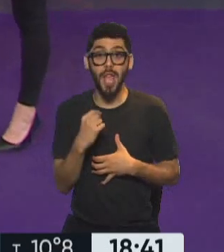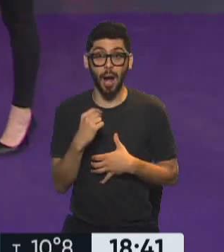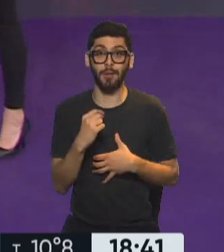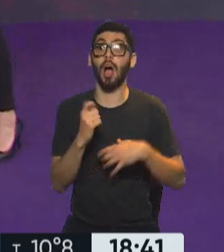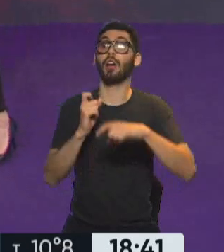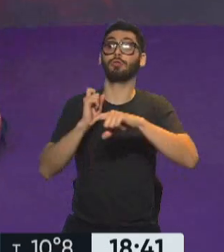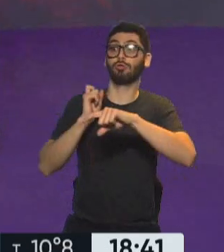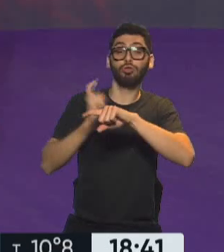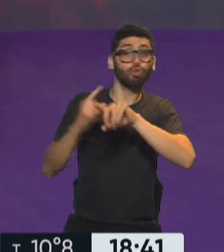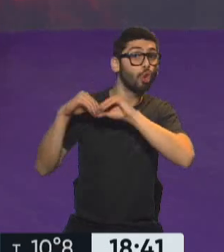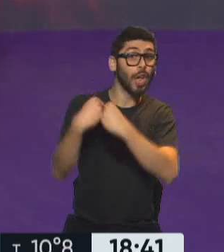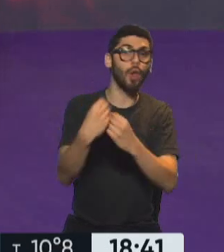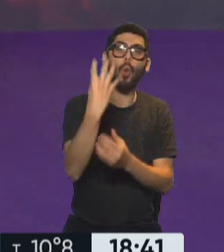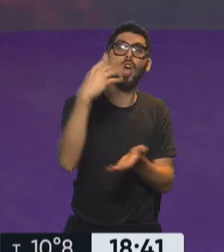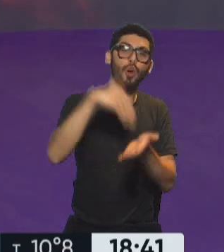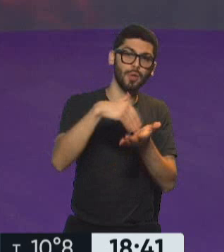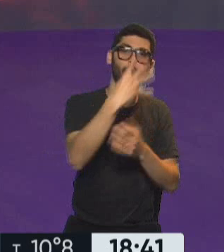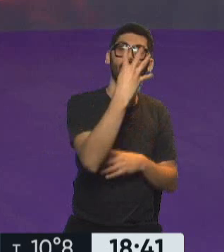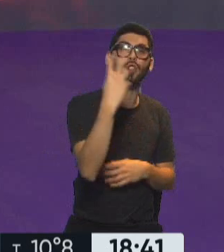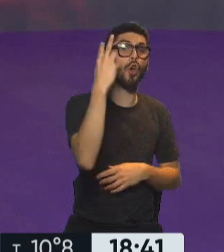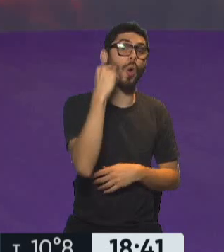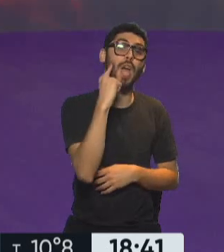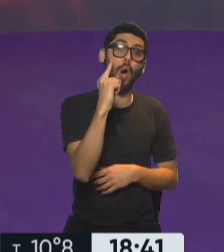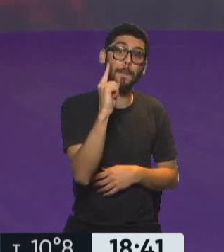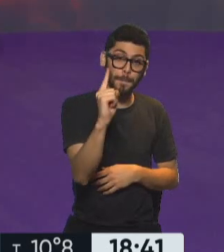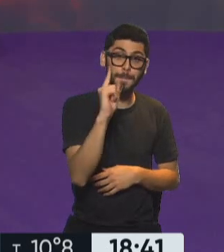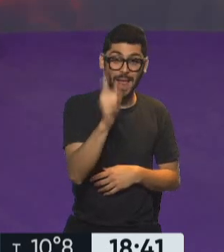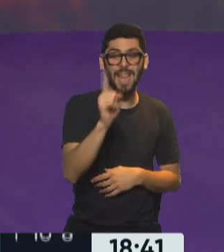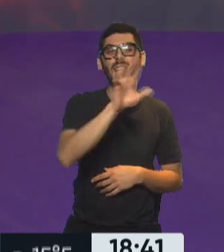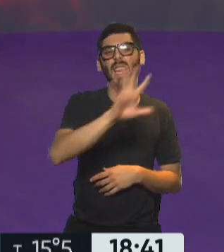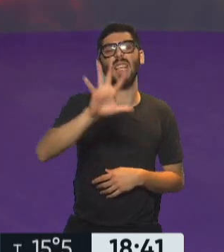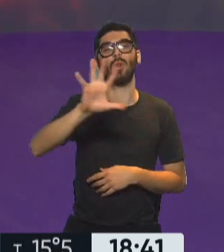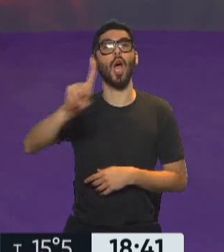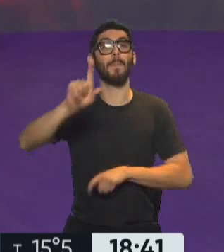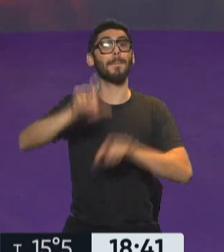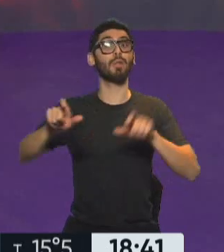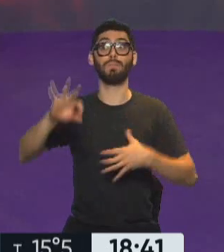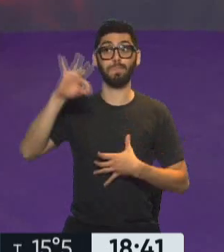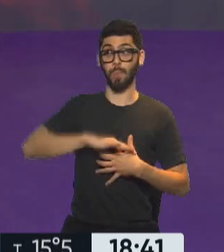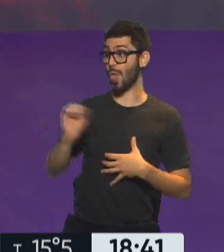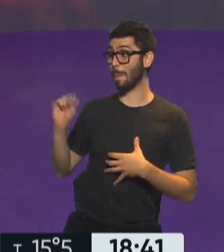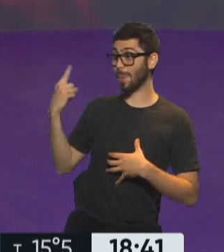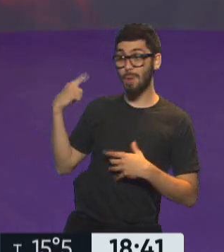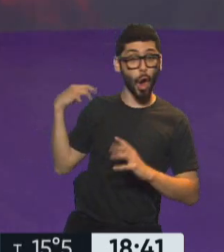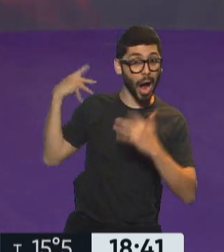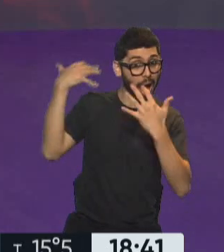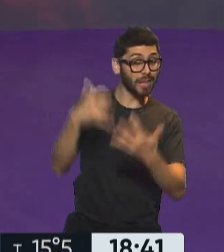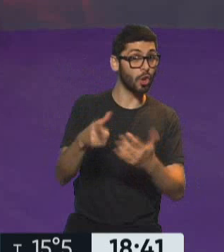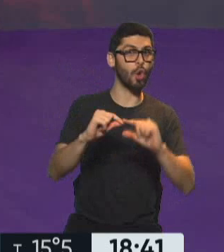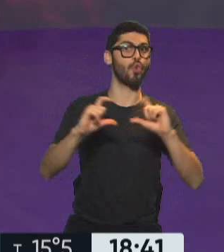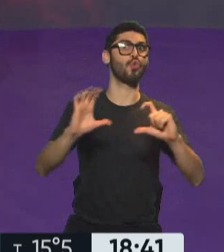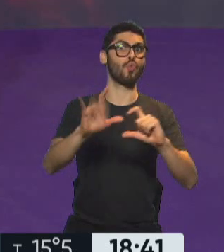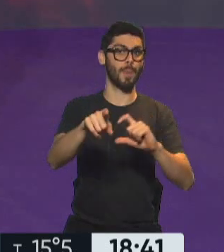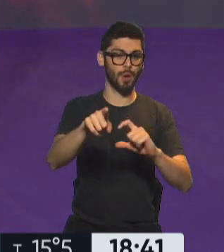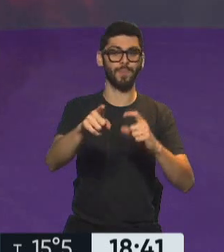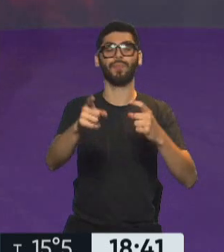contagios, 4.491.551 personas son las que han tenido coronavirus desde el primer caso hasta el momento en nuestro país.